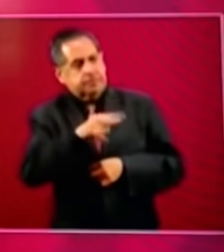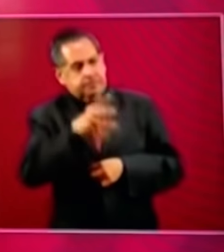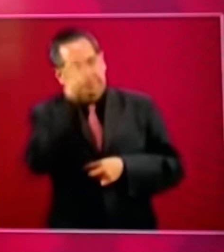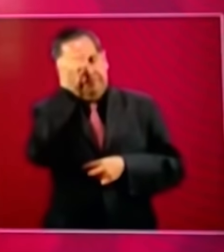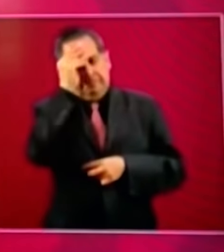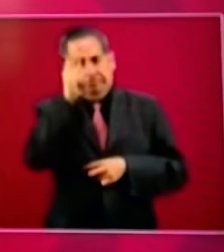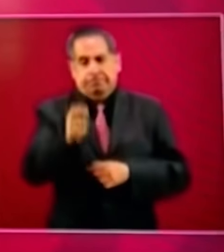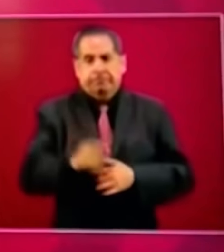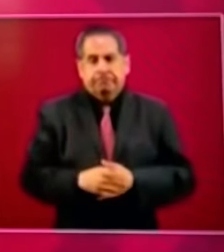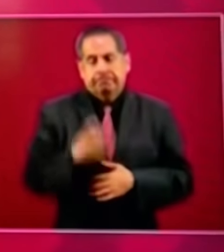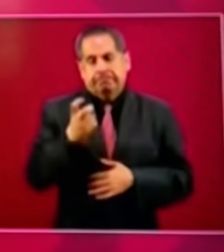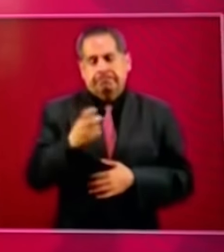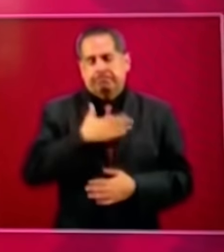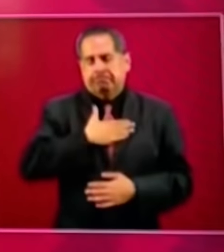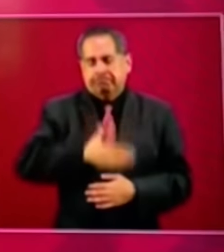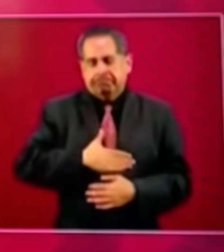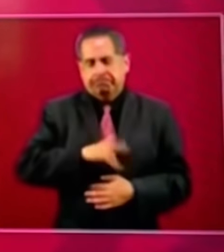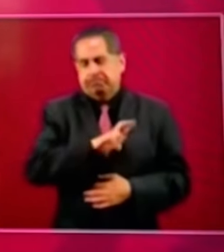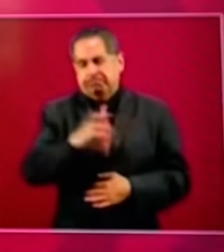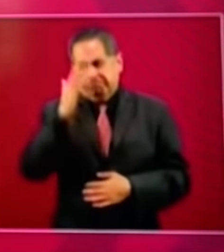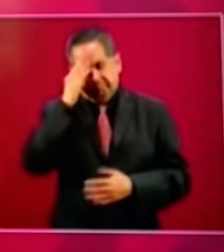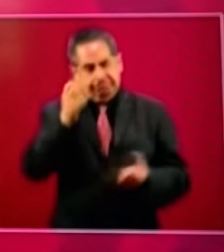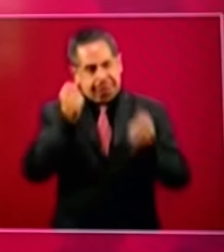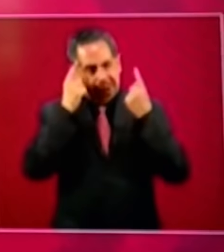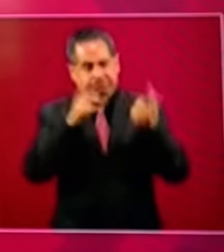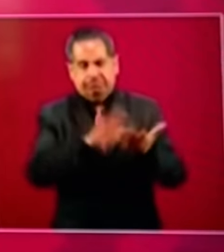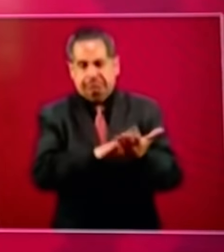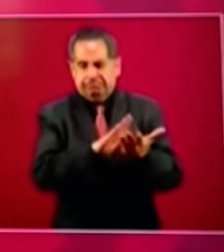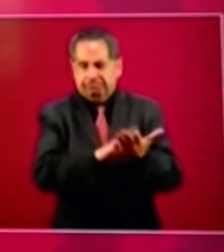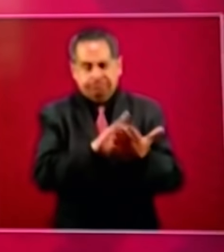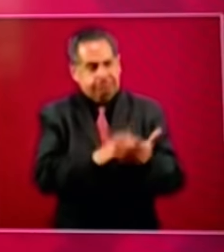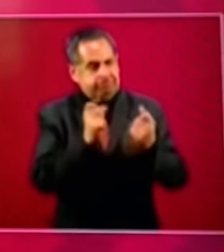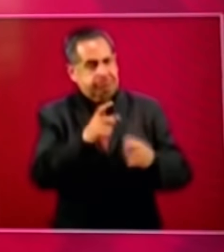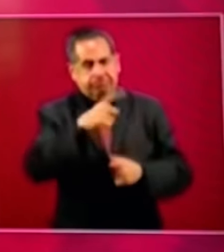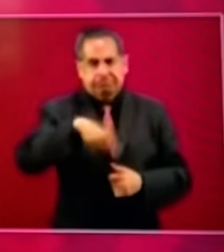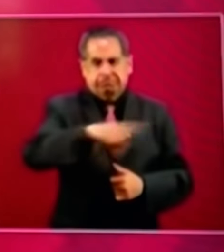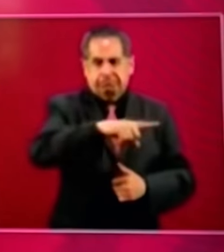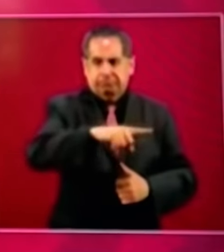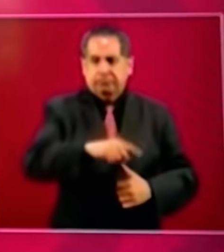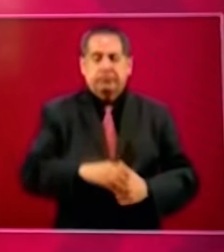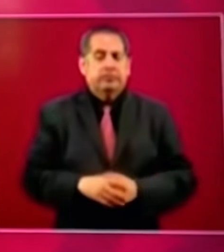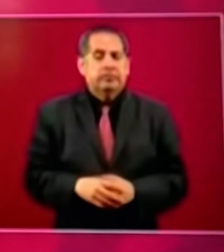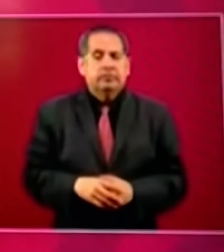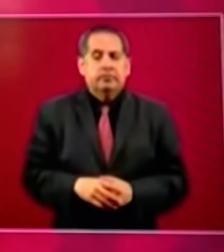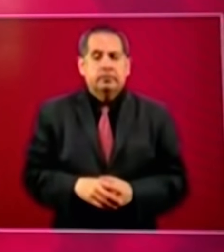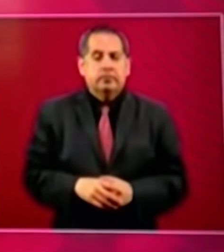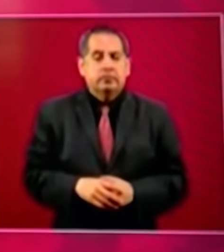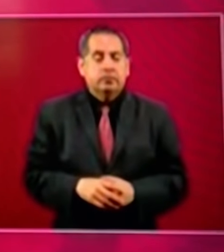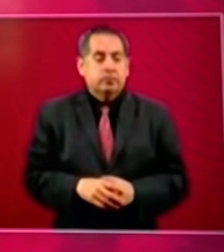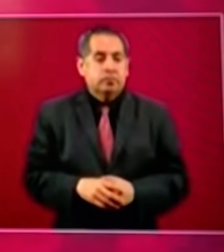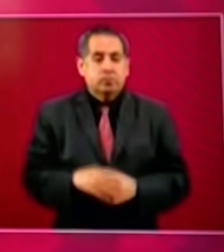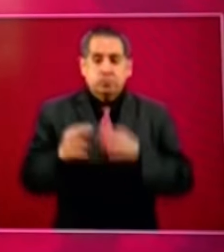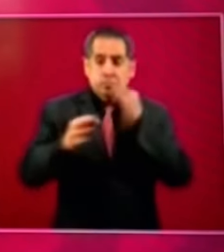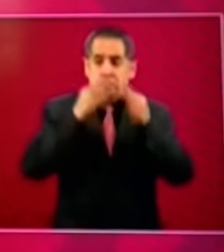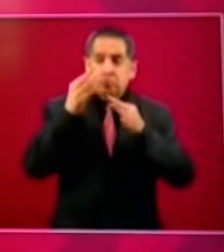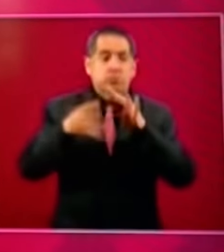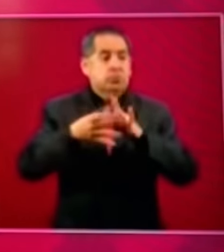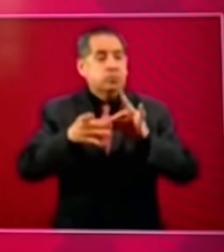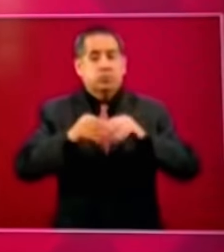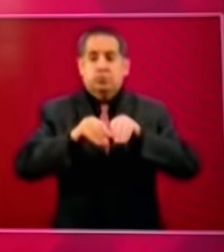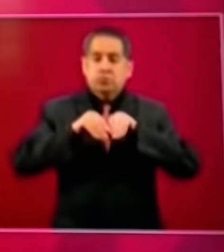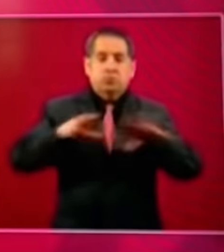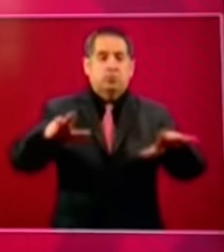reconocer esta enorme labor que se ha hecho la radio difusión es un servicio